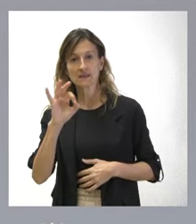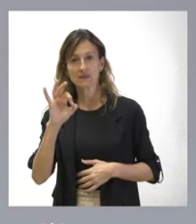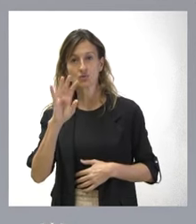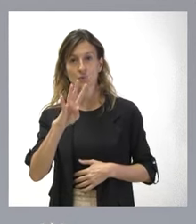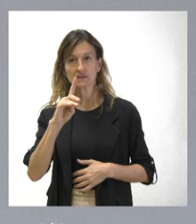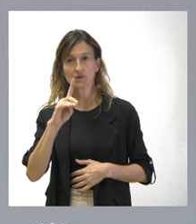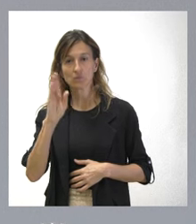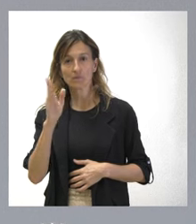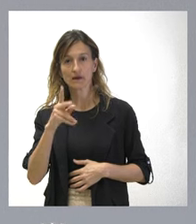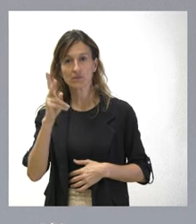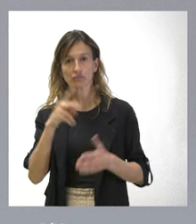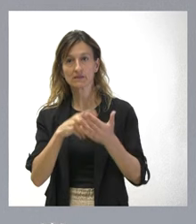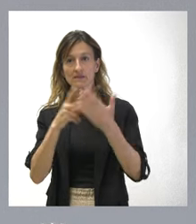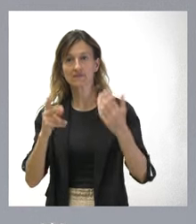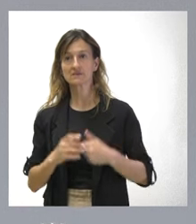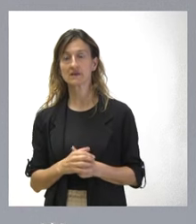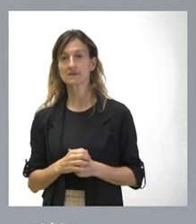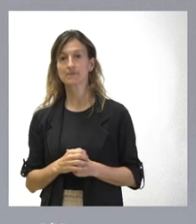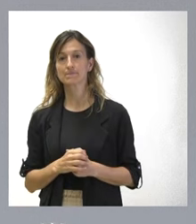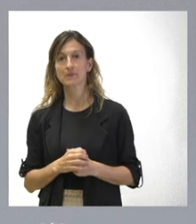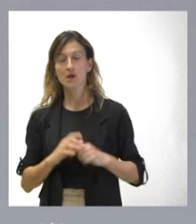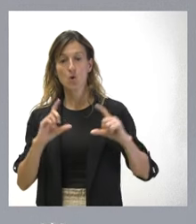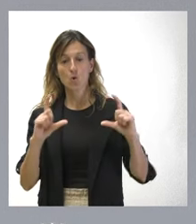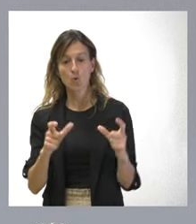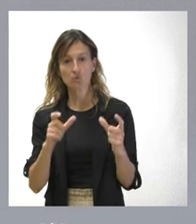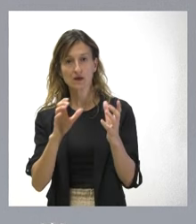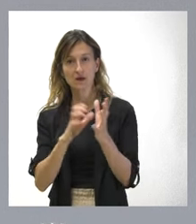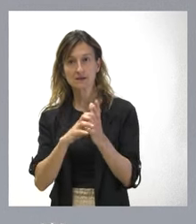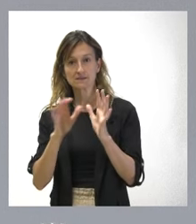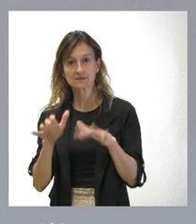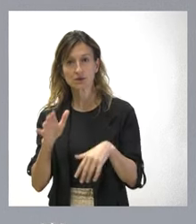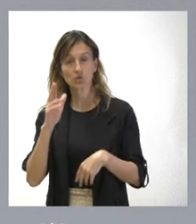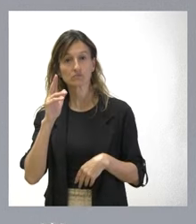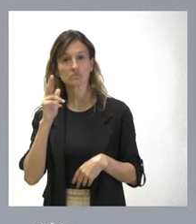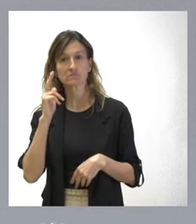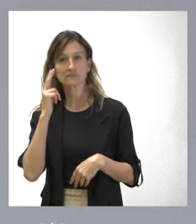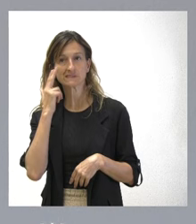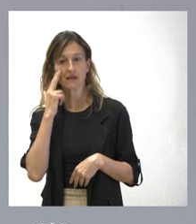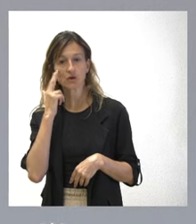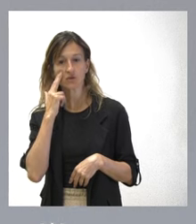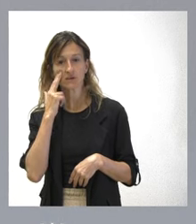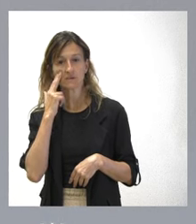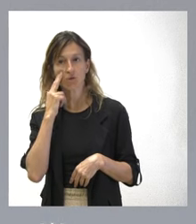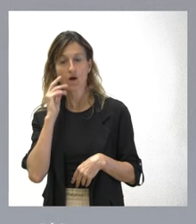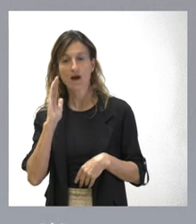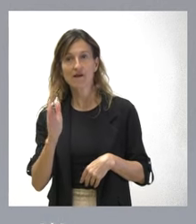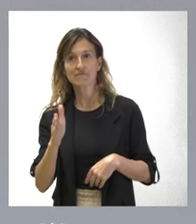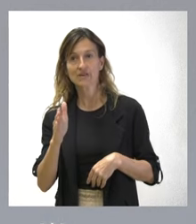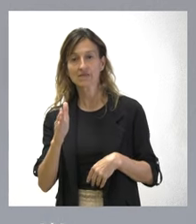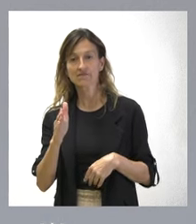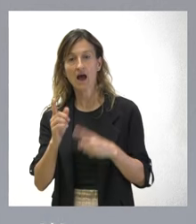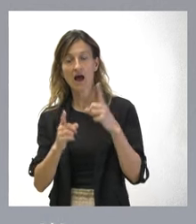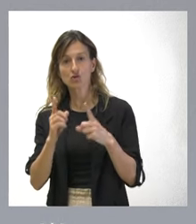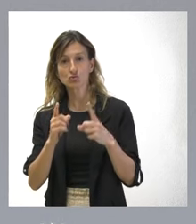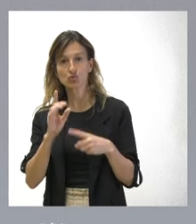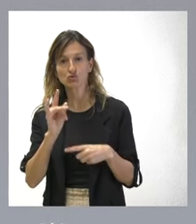-2017. Para la Junta de Castilla y León no existe un terrorismo que viole derechos humanos y otro